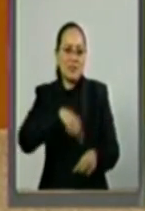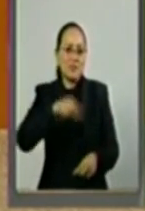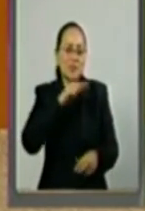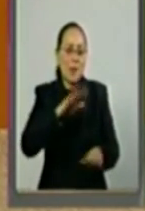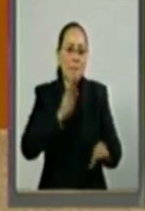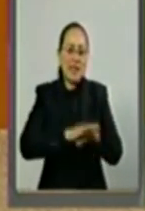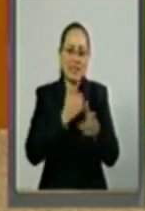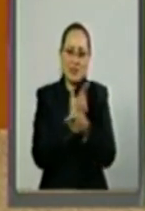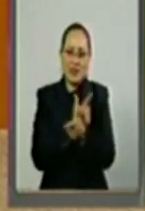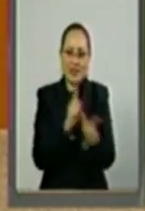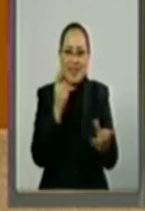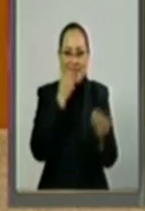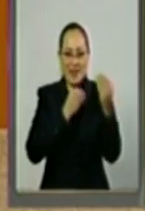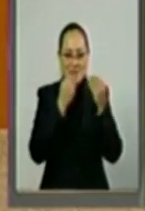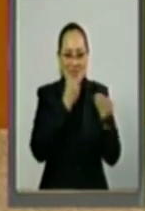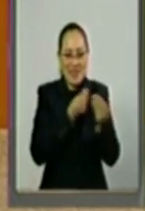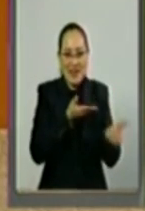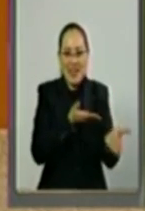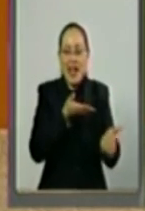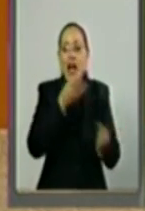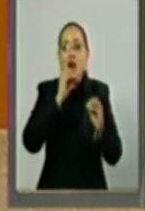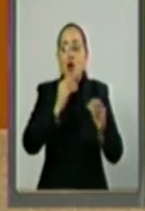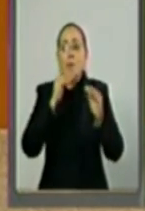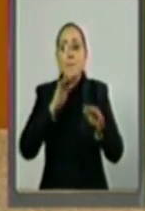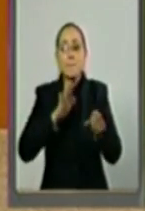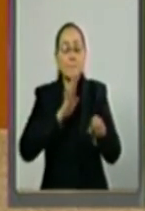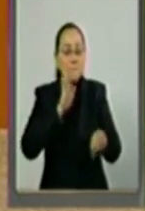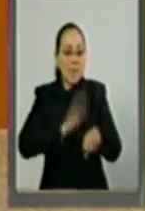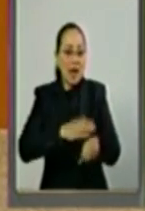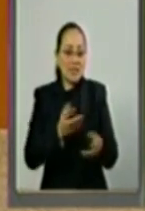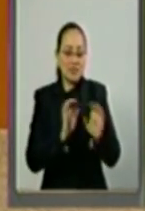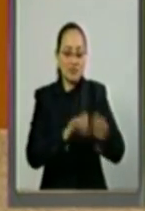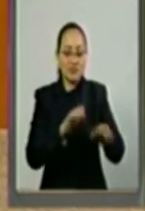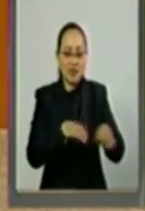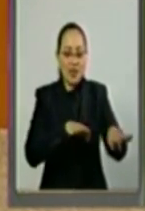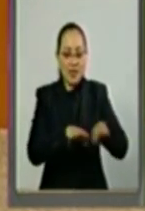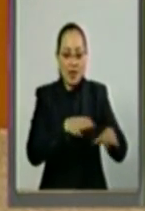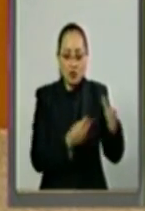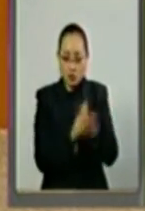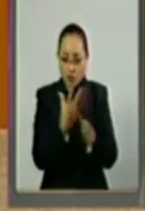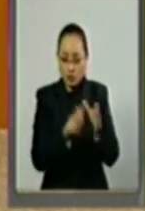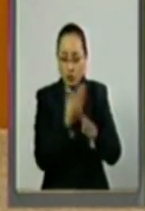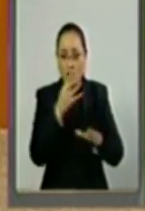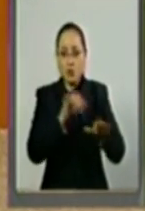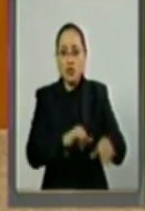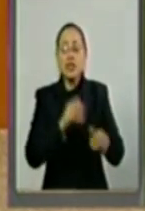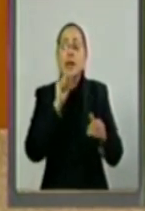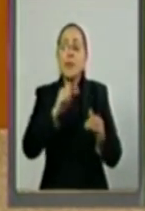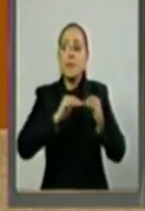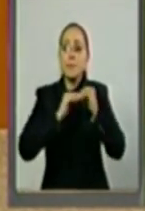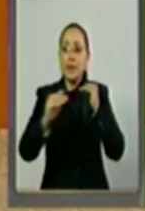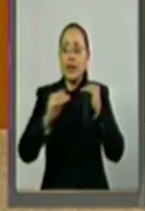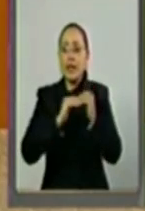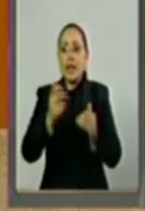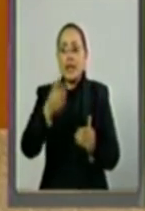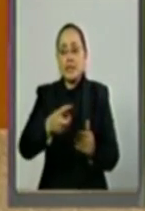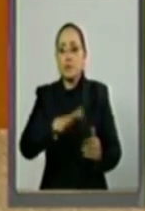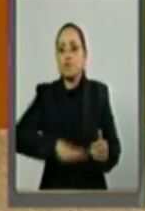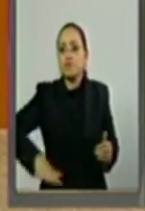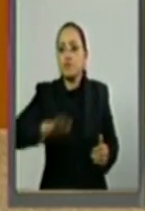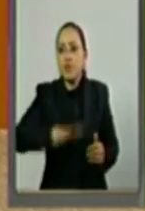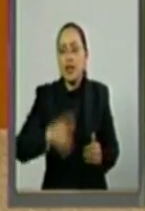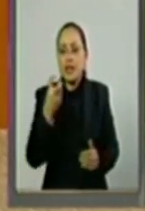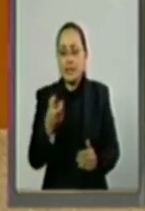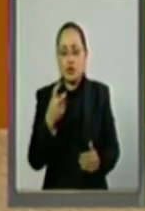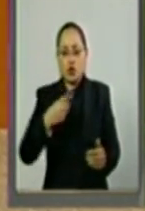una mayor productividad, generación de más empleos y una justicia equitativa para los productores del sector primario que